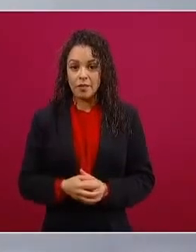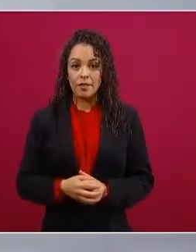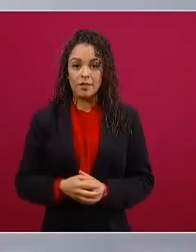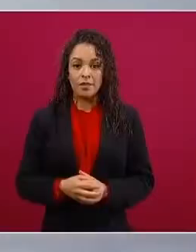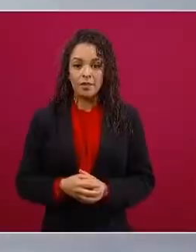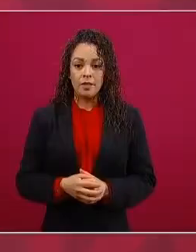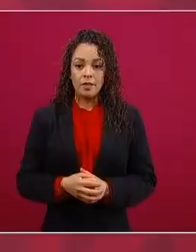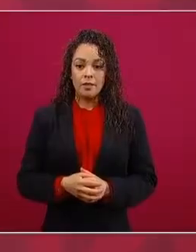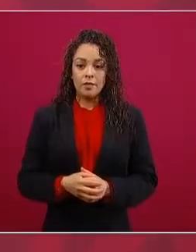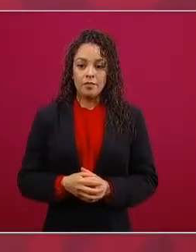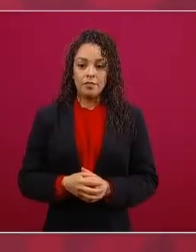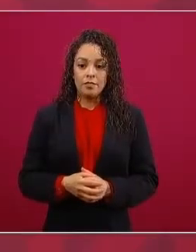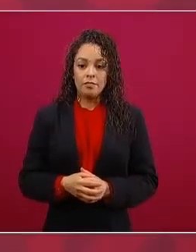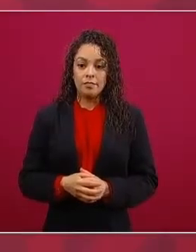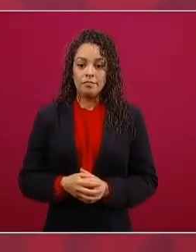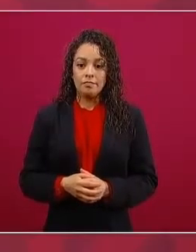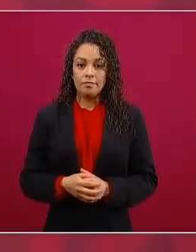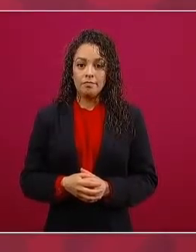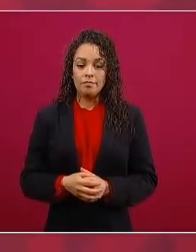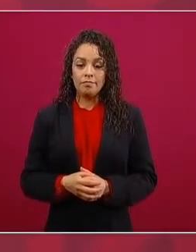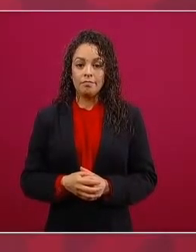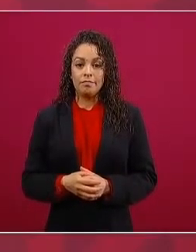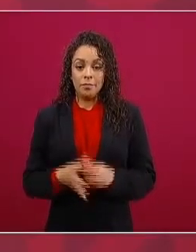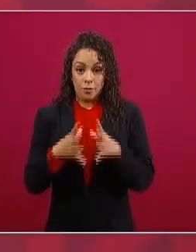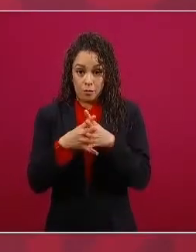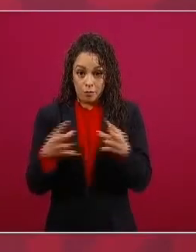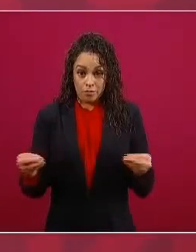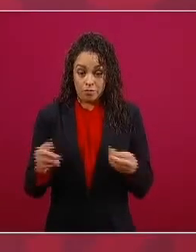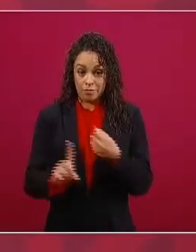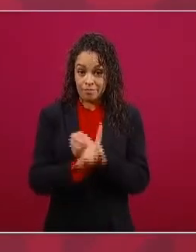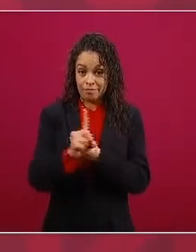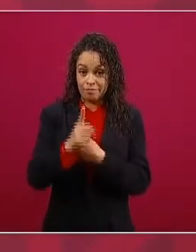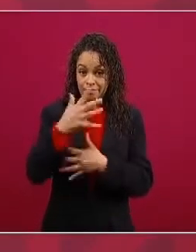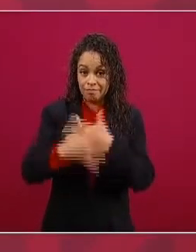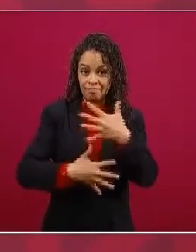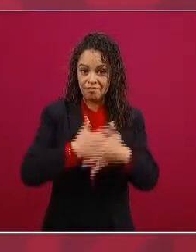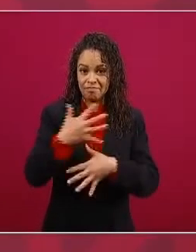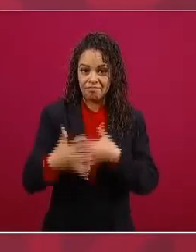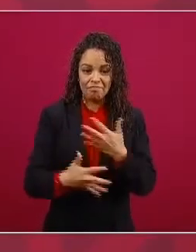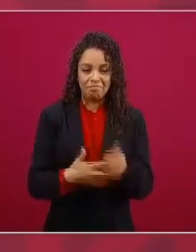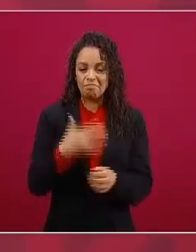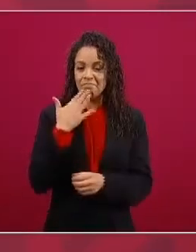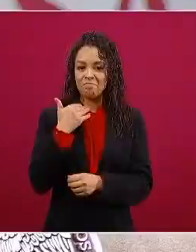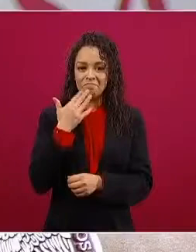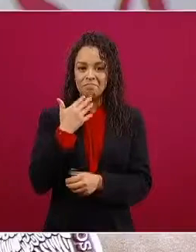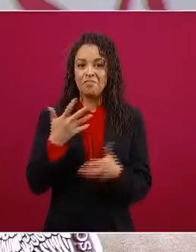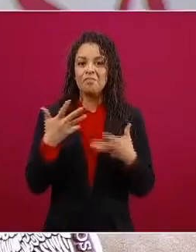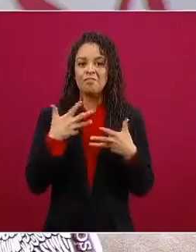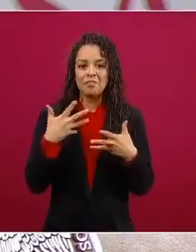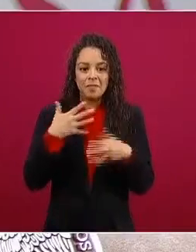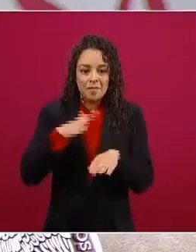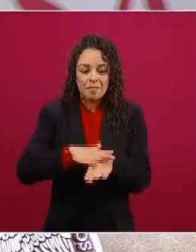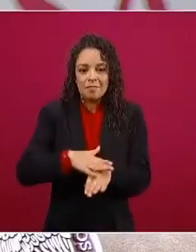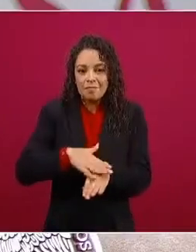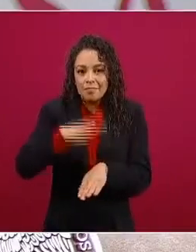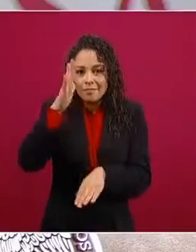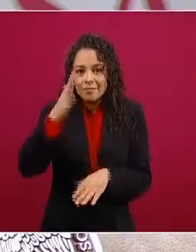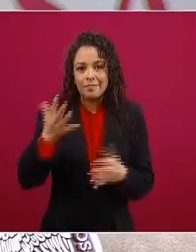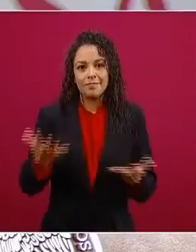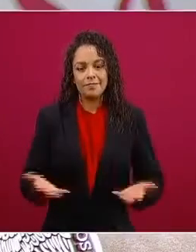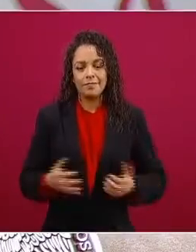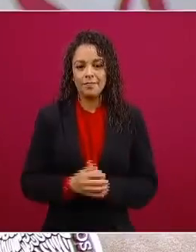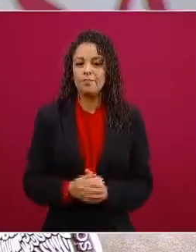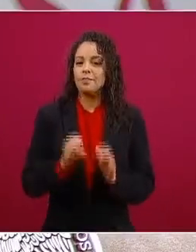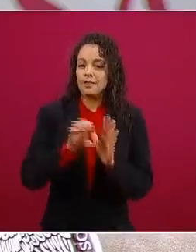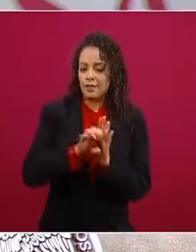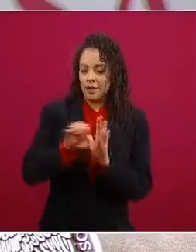es cuando hubo más violencia otro caso otro ejemplo del porqué